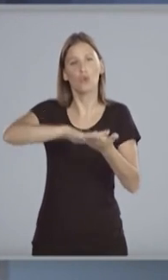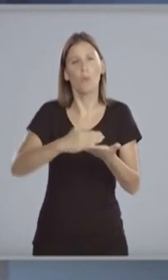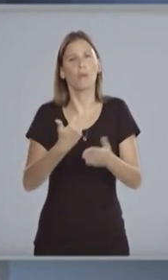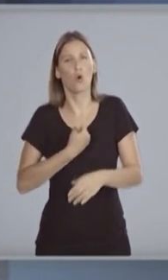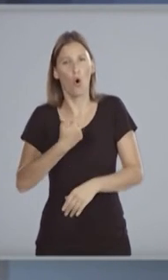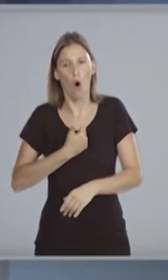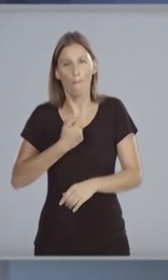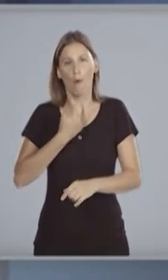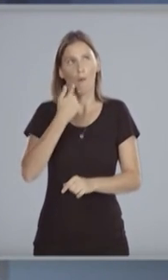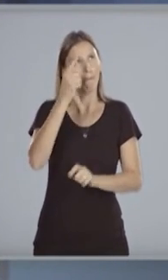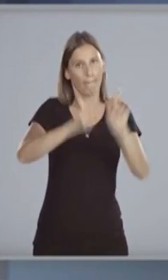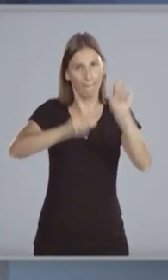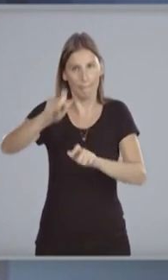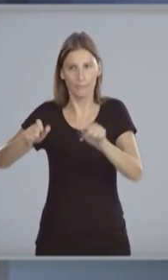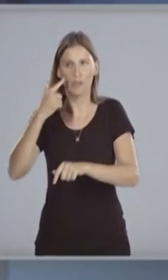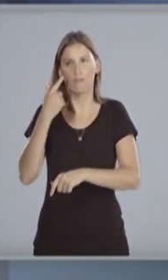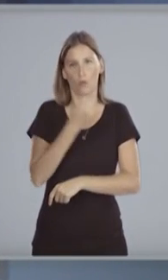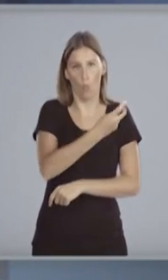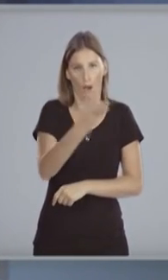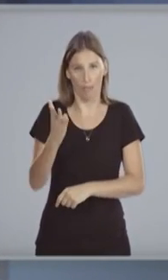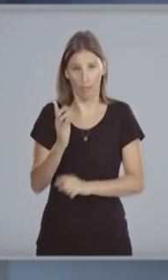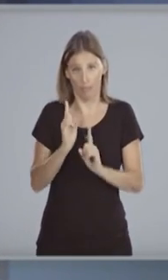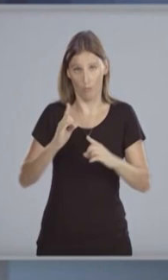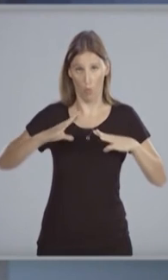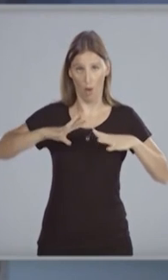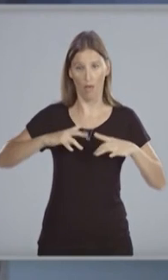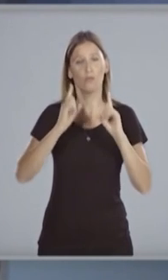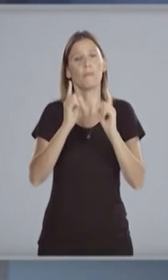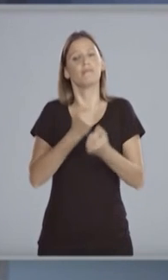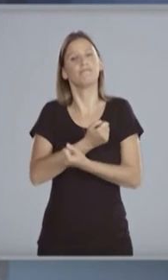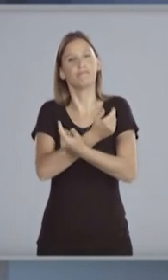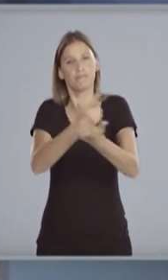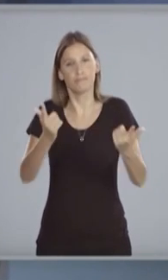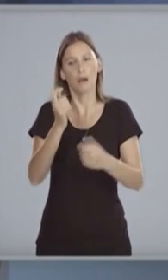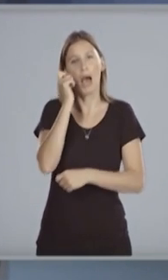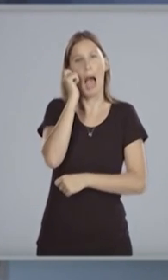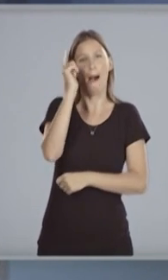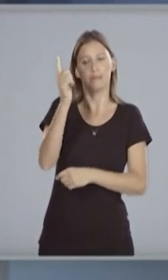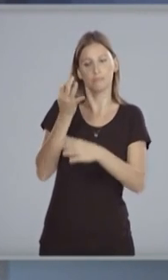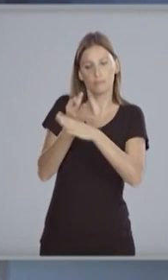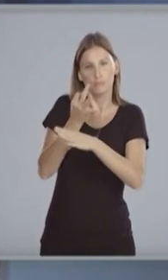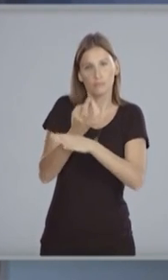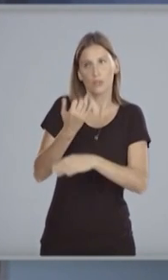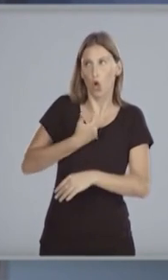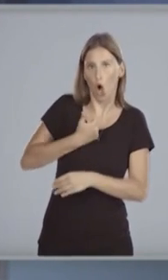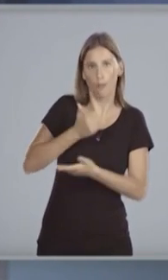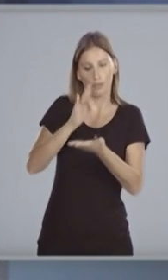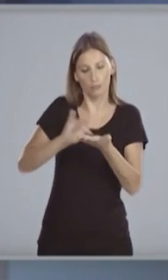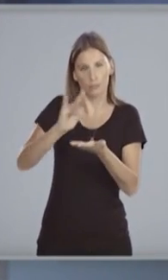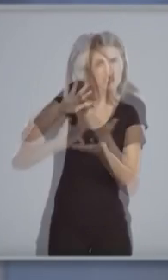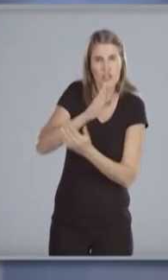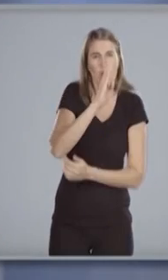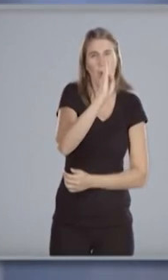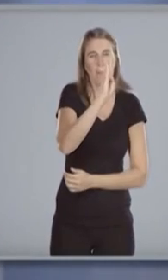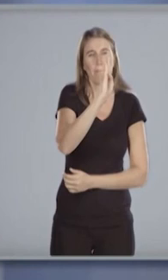que ver con la población objetivo. Señaló además que se instrumentará un sistema integrado para la educación básica entre tres y